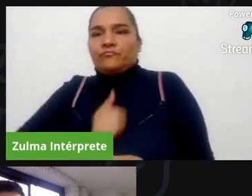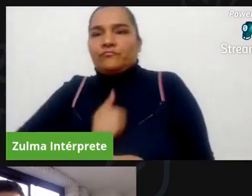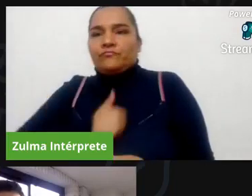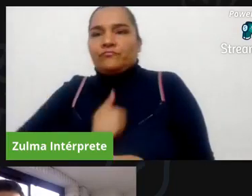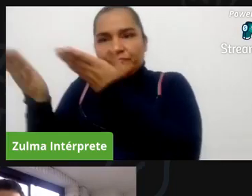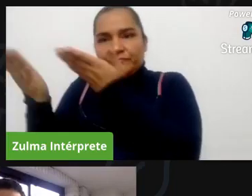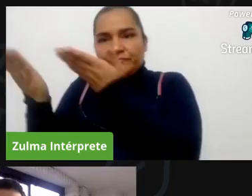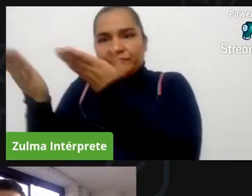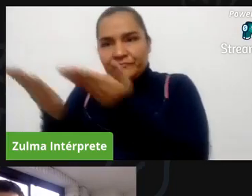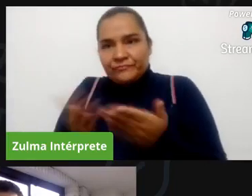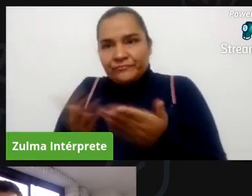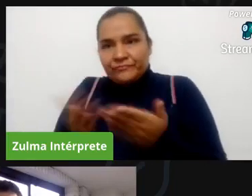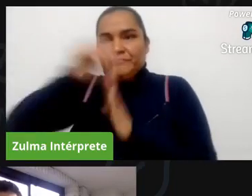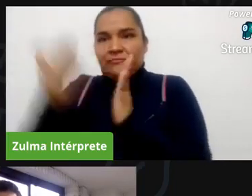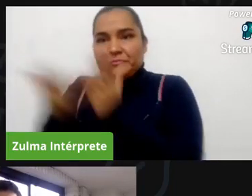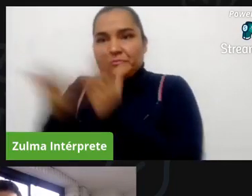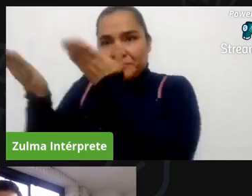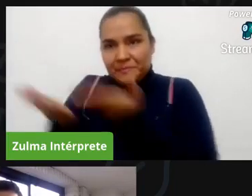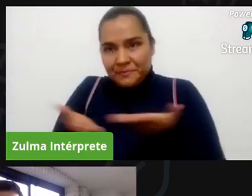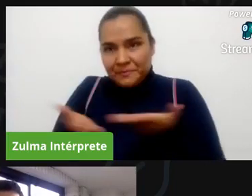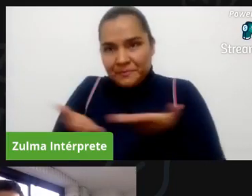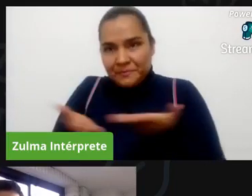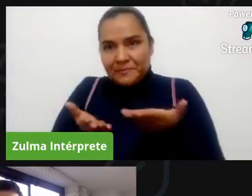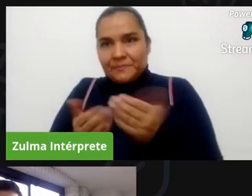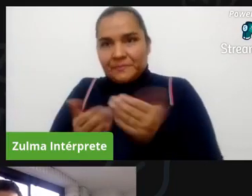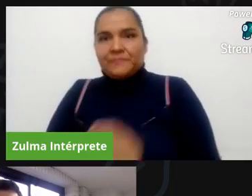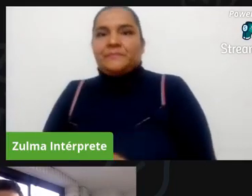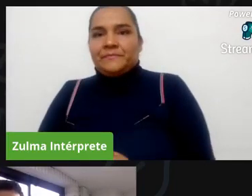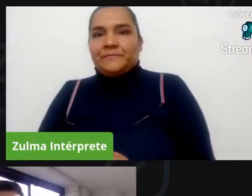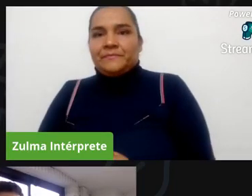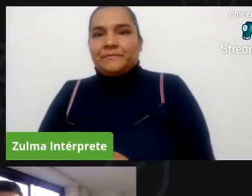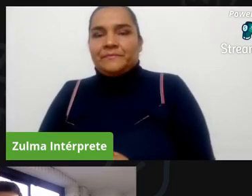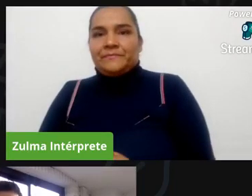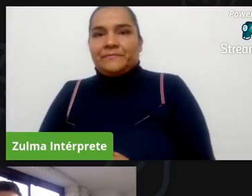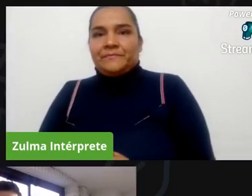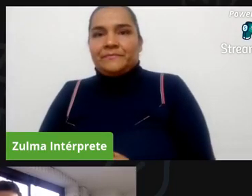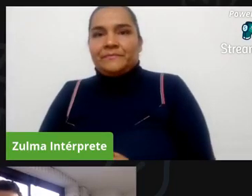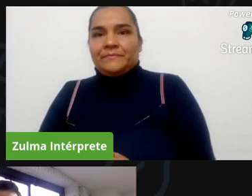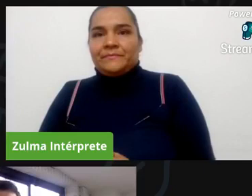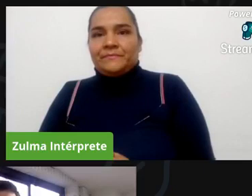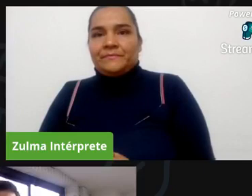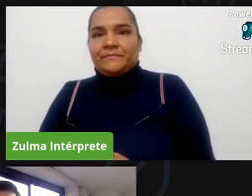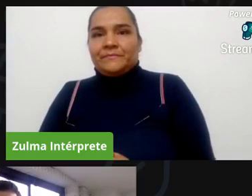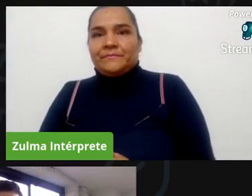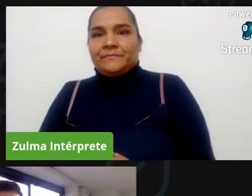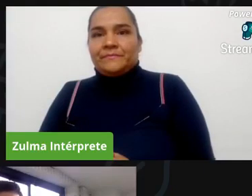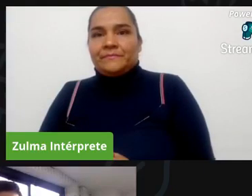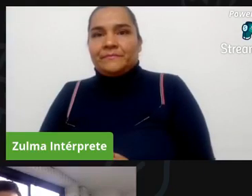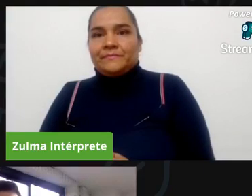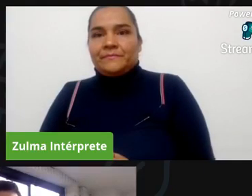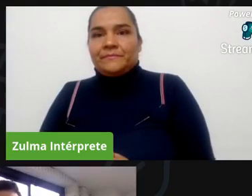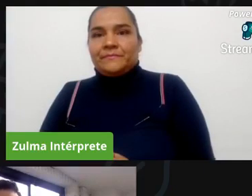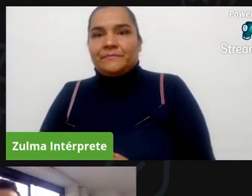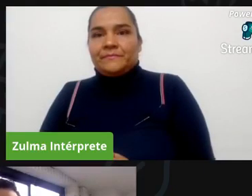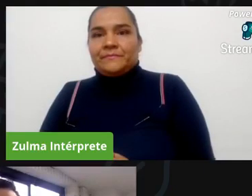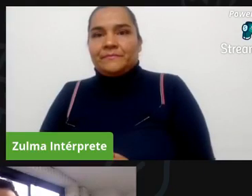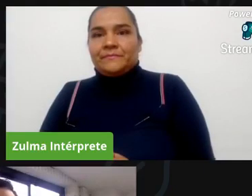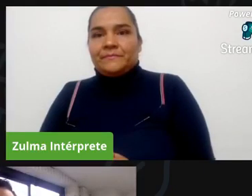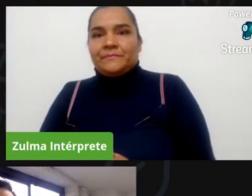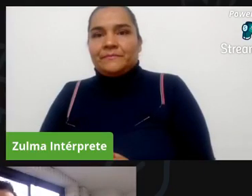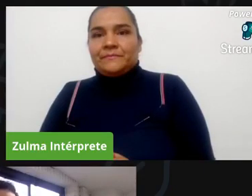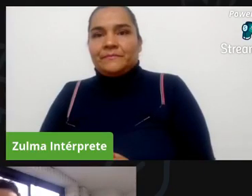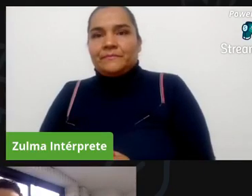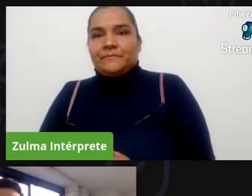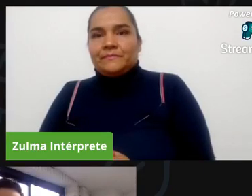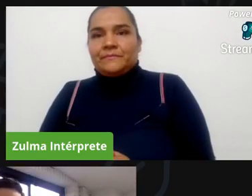a surma gracias por nuestra intérprete por este trabajo tan importante pues como idepac siempre